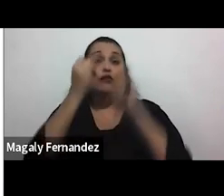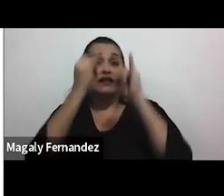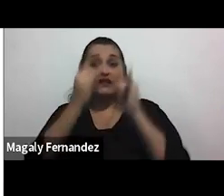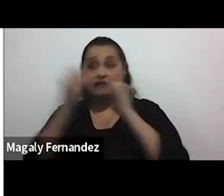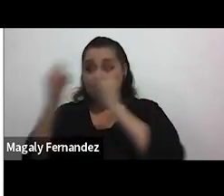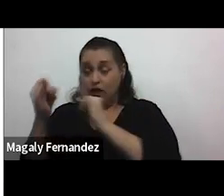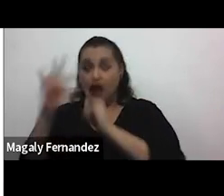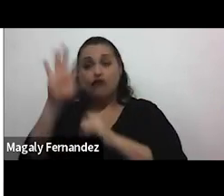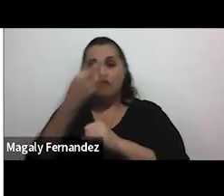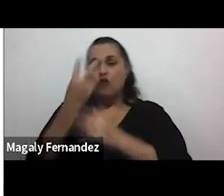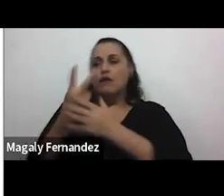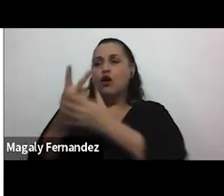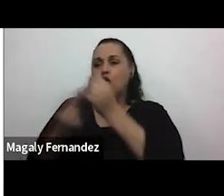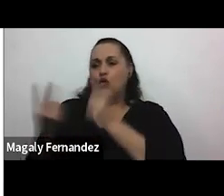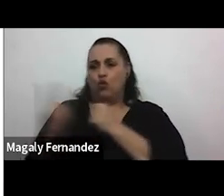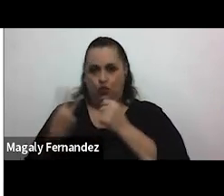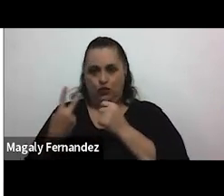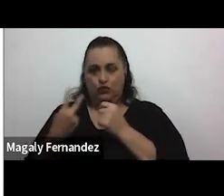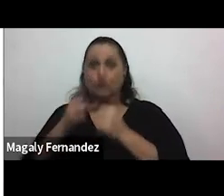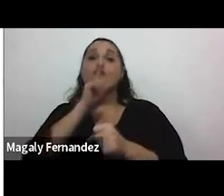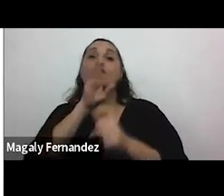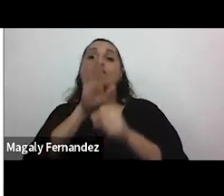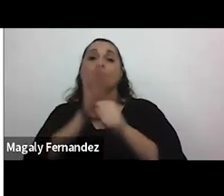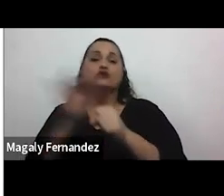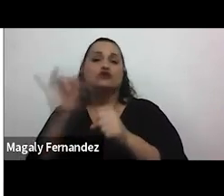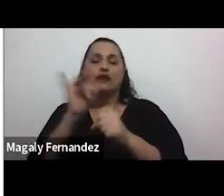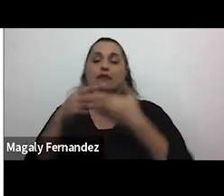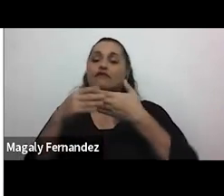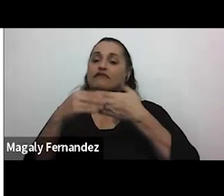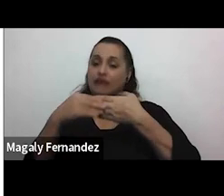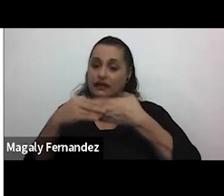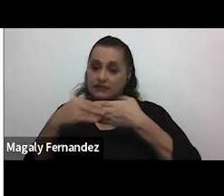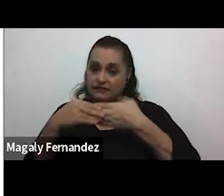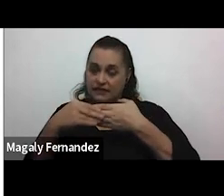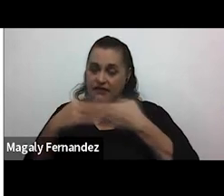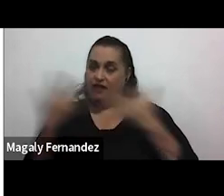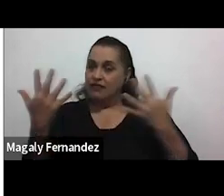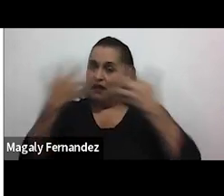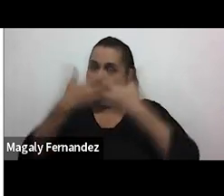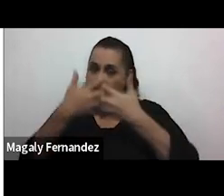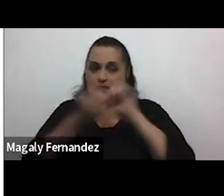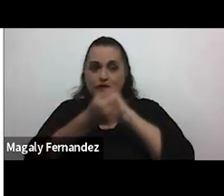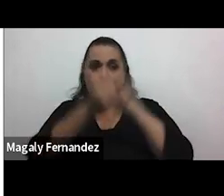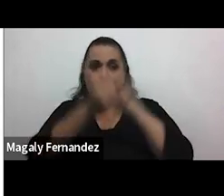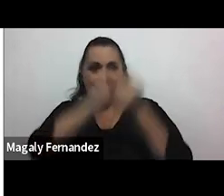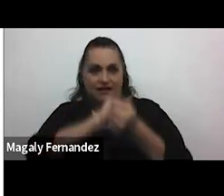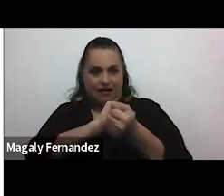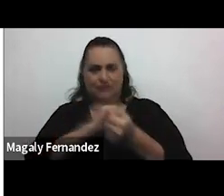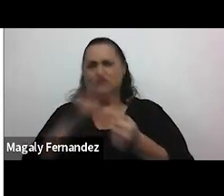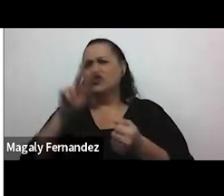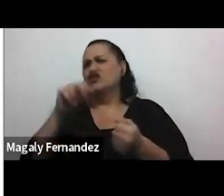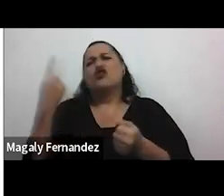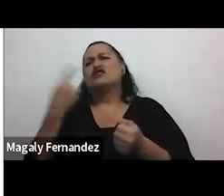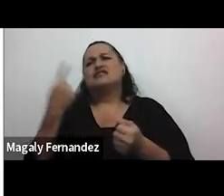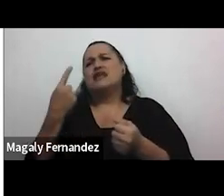de esas metas hay un compromiso también y una flexibilidad para adaptarse a los cambios y sabemos que no siempre todo es